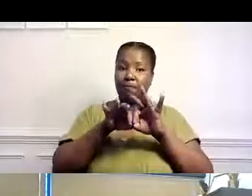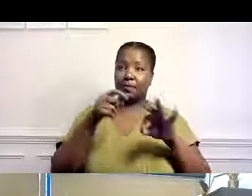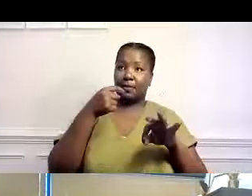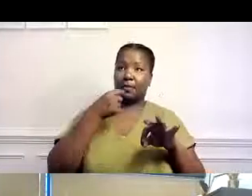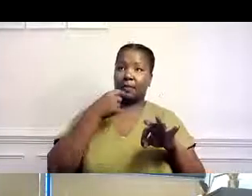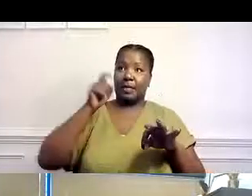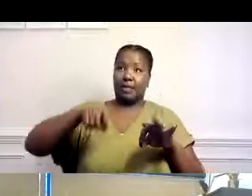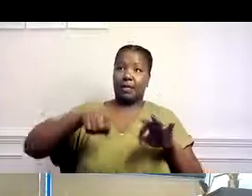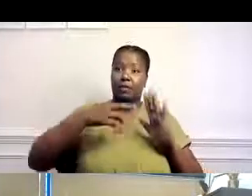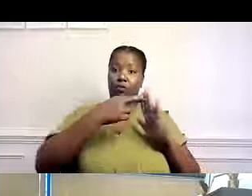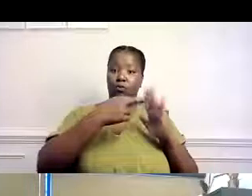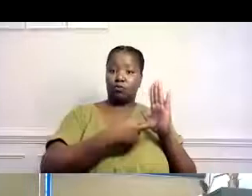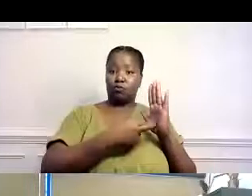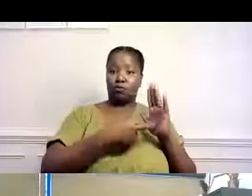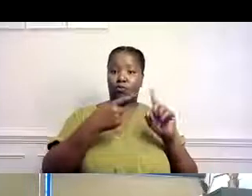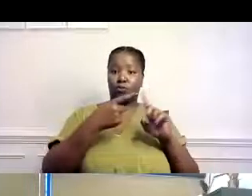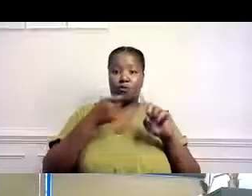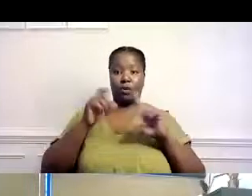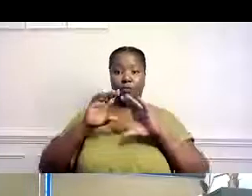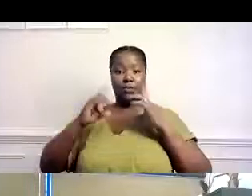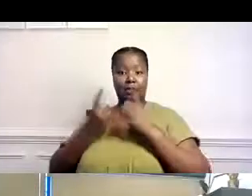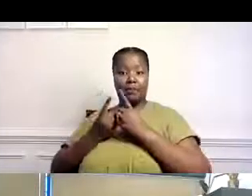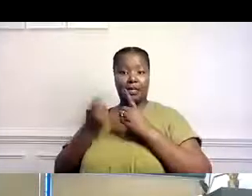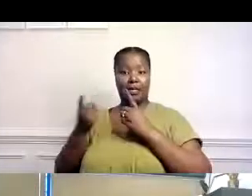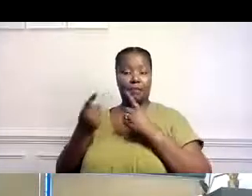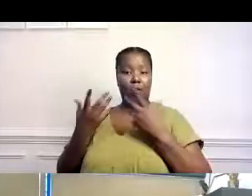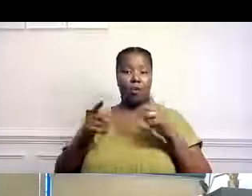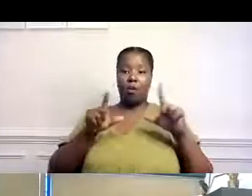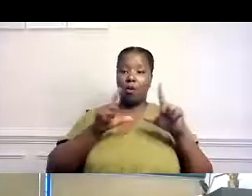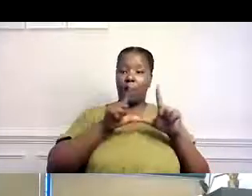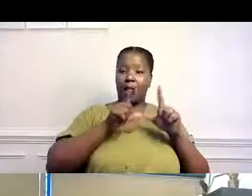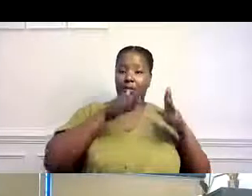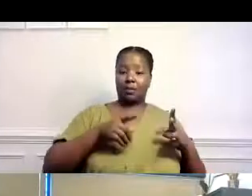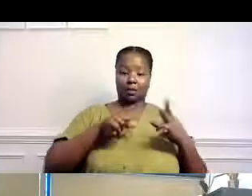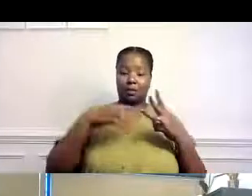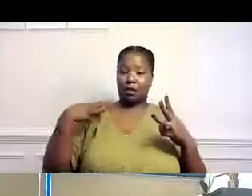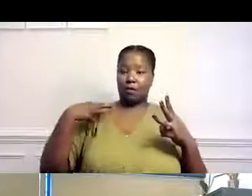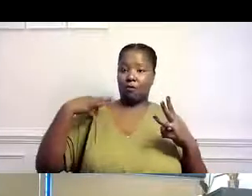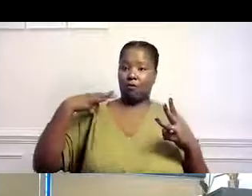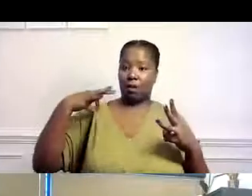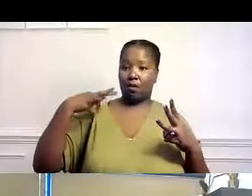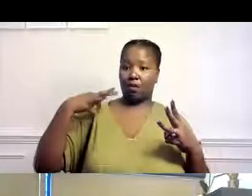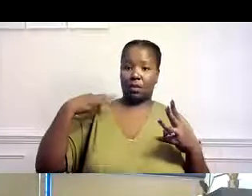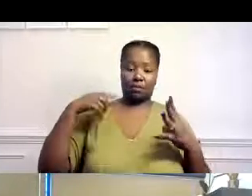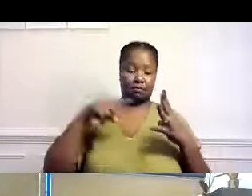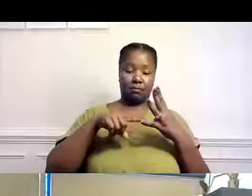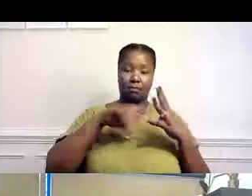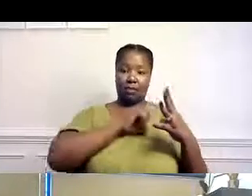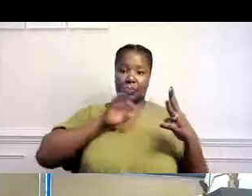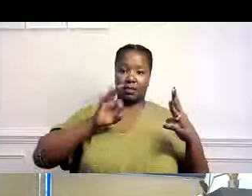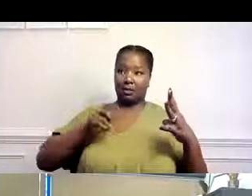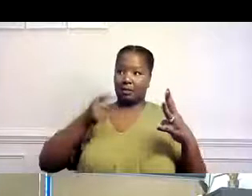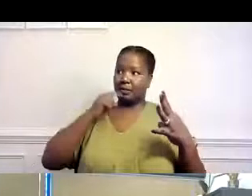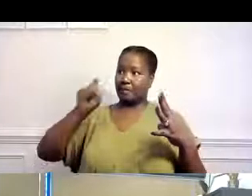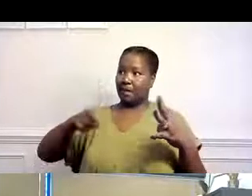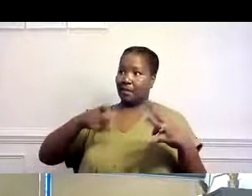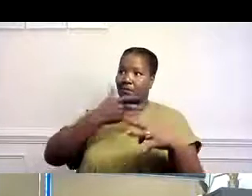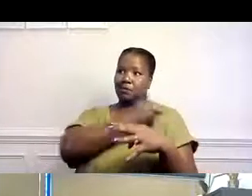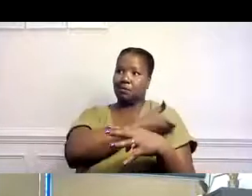No hay ninguna exigencia o mandato en este momento para concesionarios,